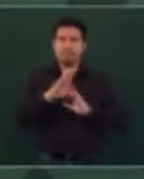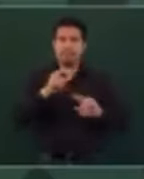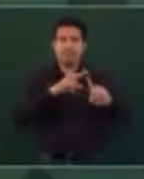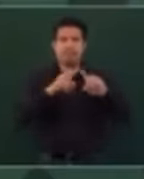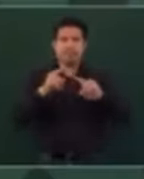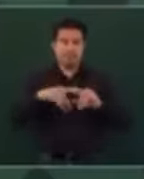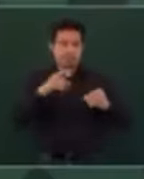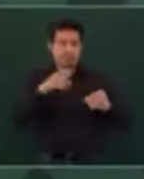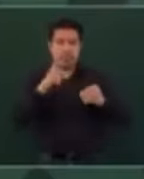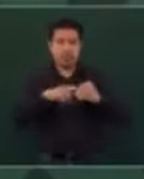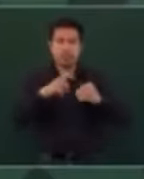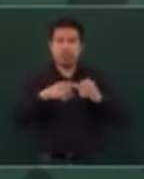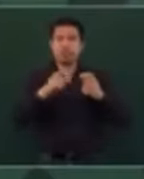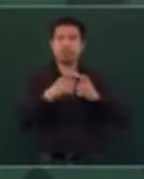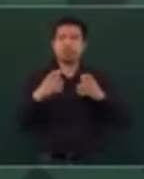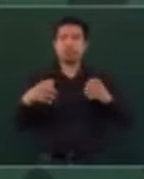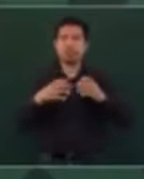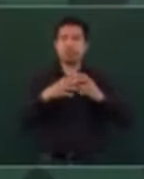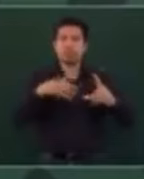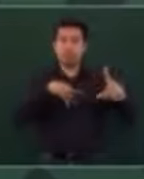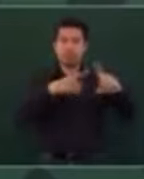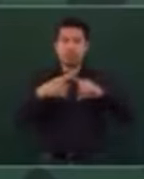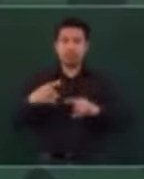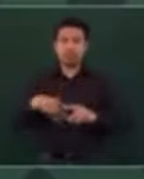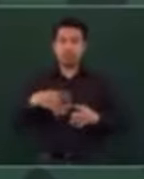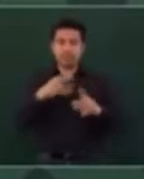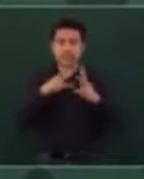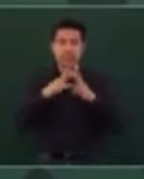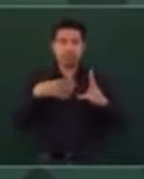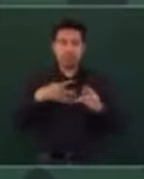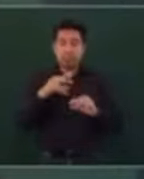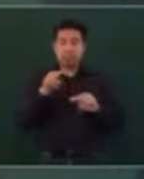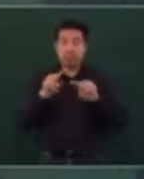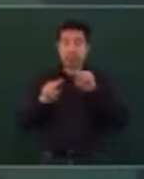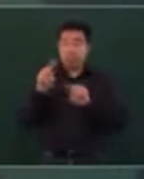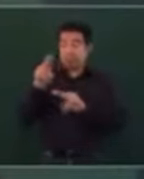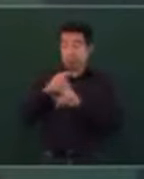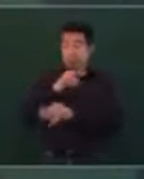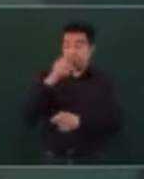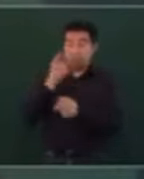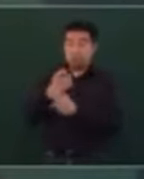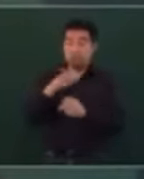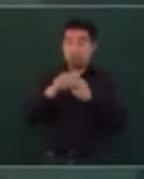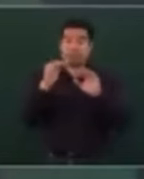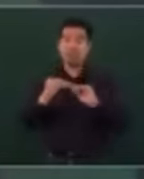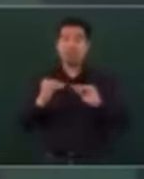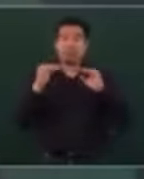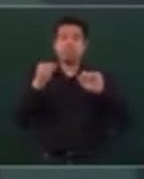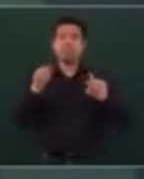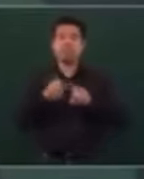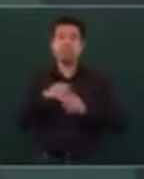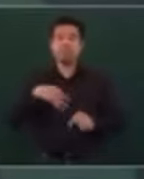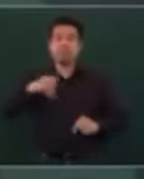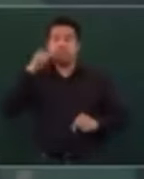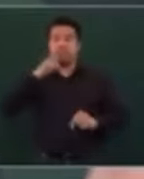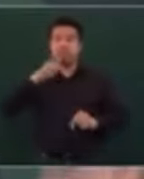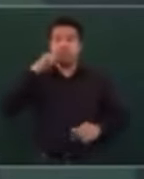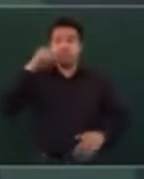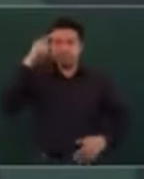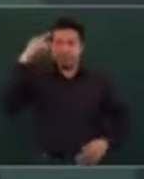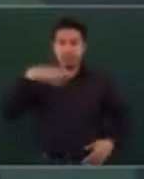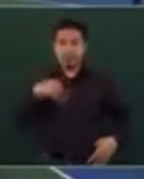el gabinete, sino responsabilidades de primer nivel. Y siempre se pone de manifiesto este pensamiento conservador.